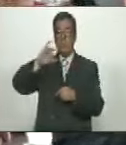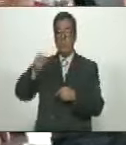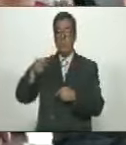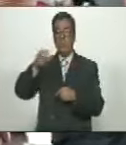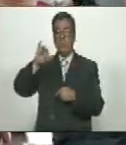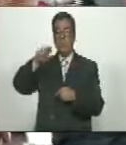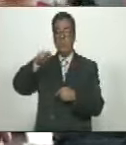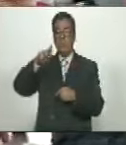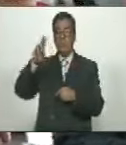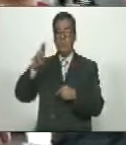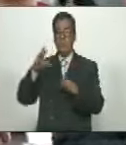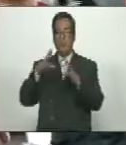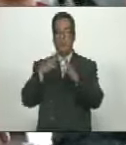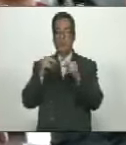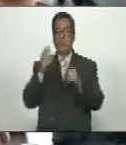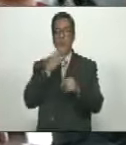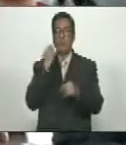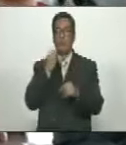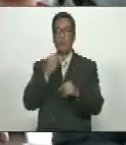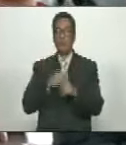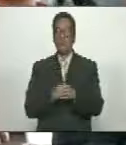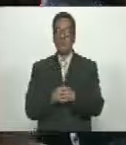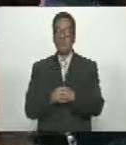como tantos otros jóvenes,